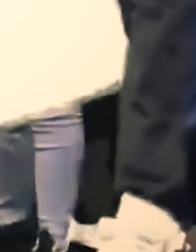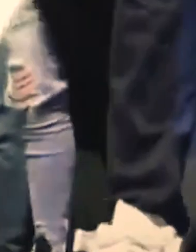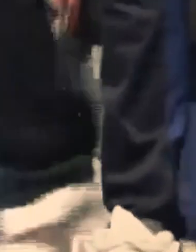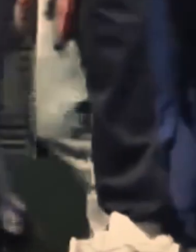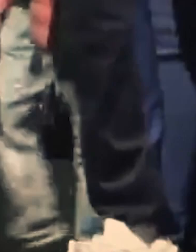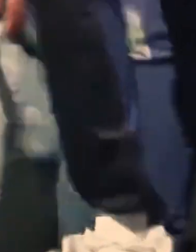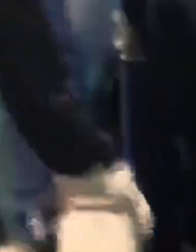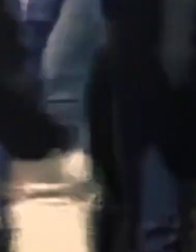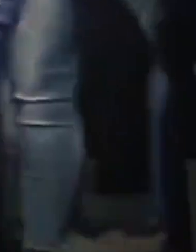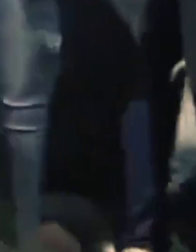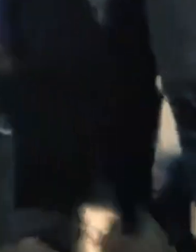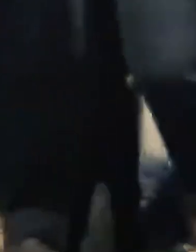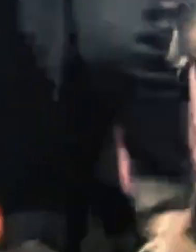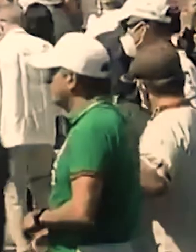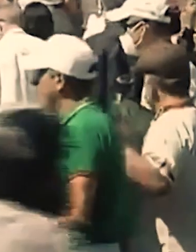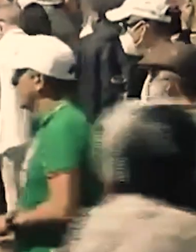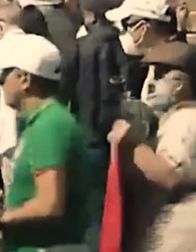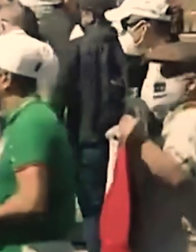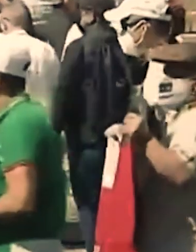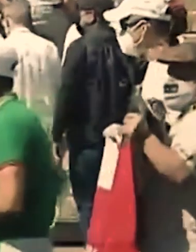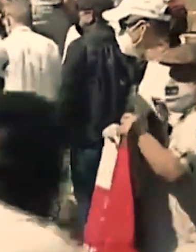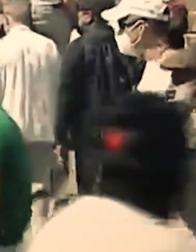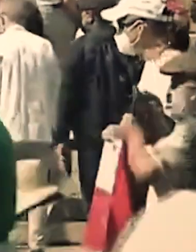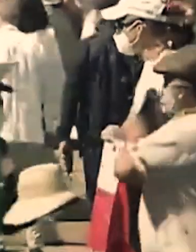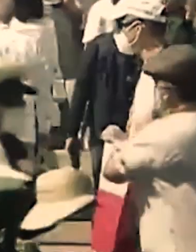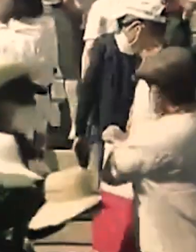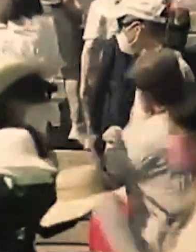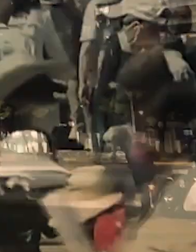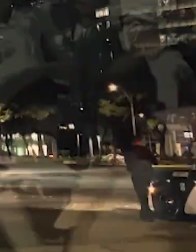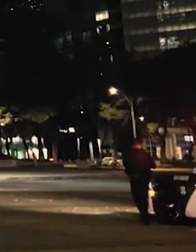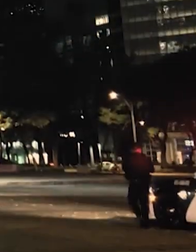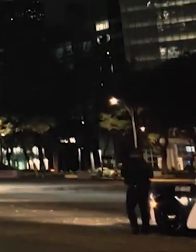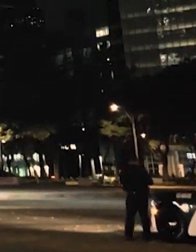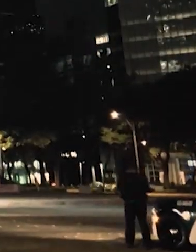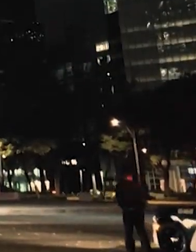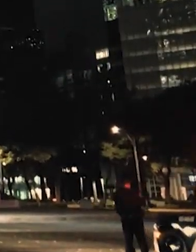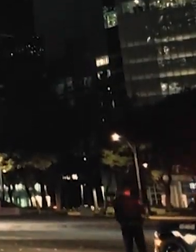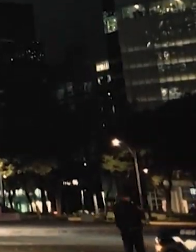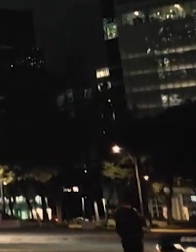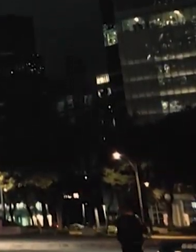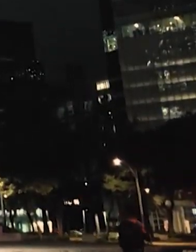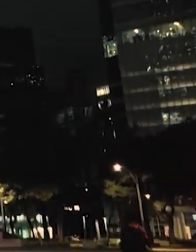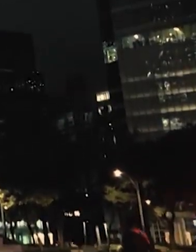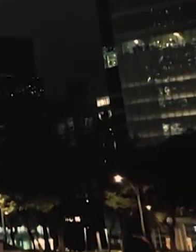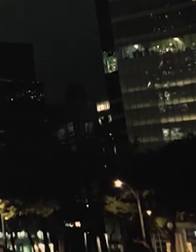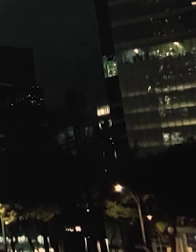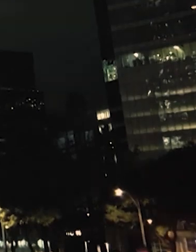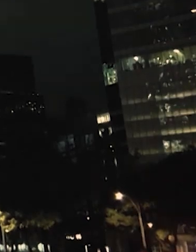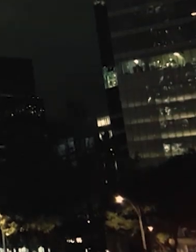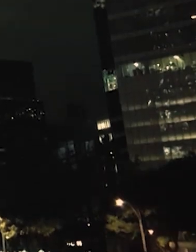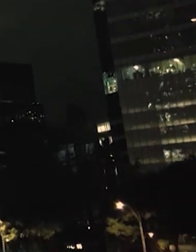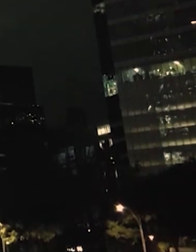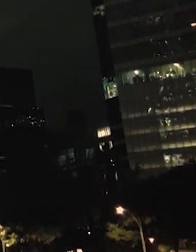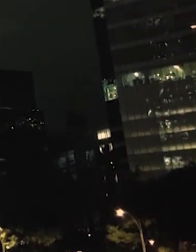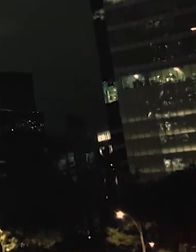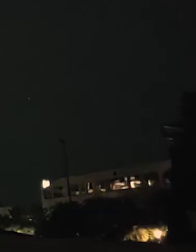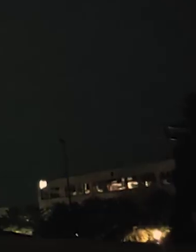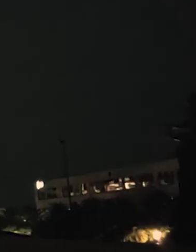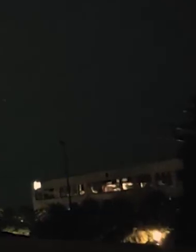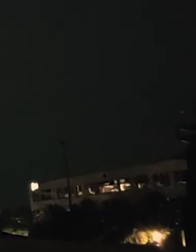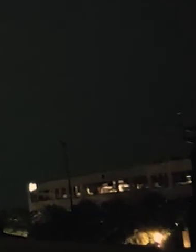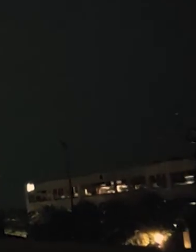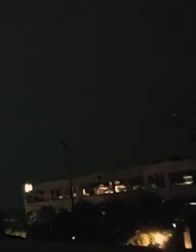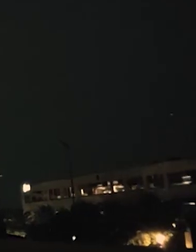Constitución, los organizadores de la marcha en contra de la reforma electoral anunciaron que avanzarán de la glorieta del ángel de la independencia